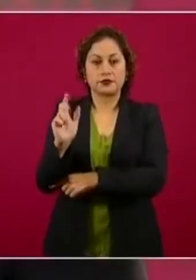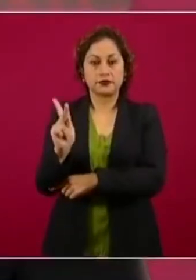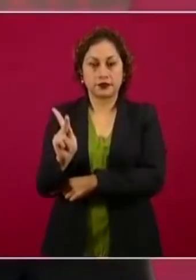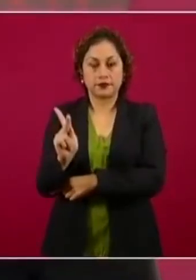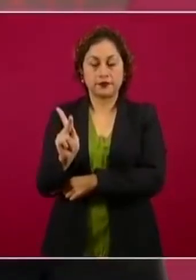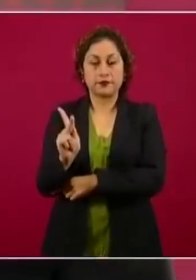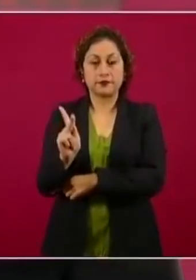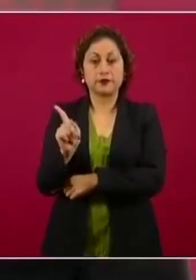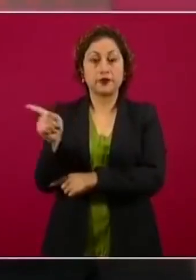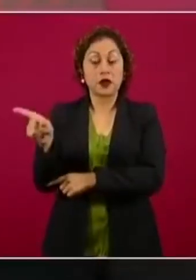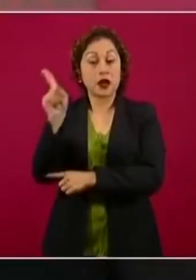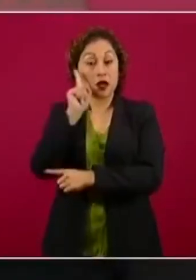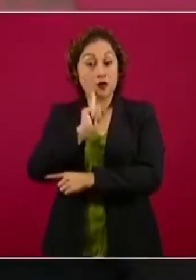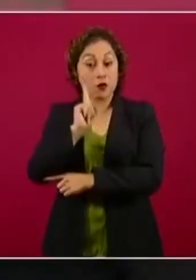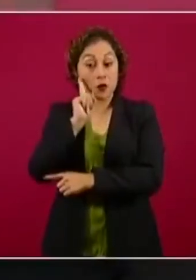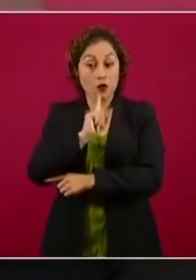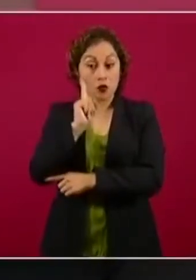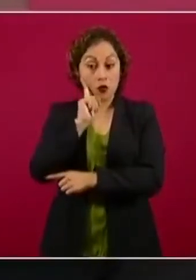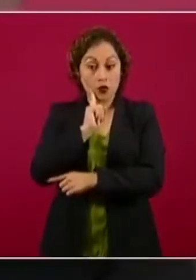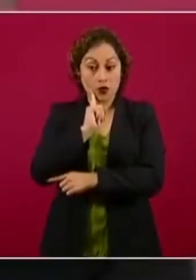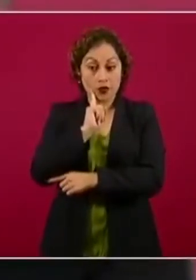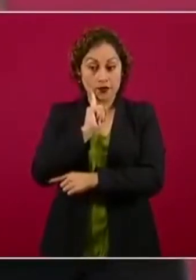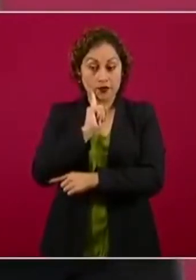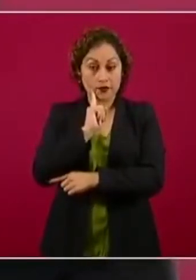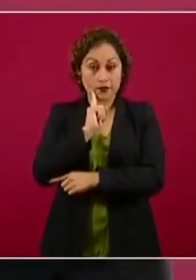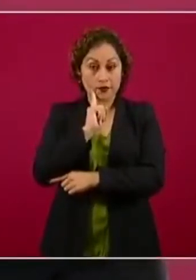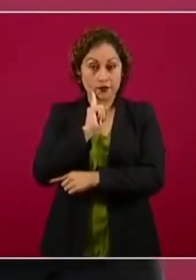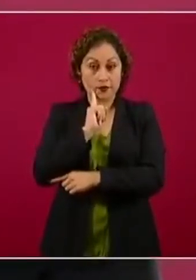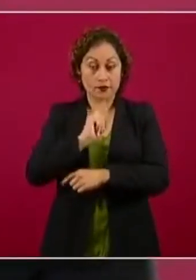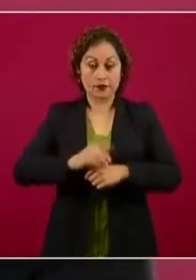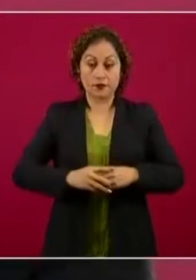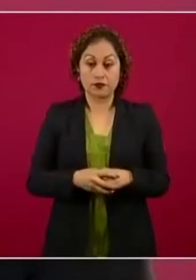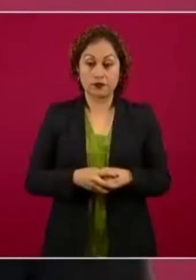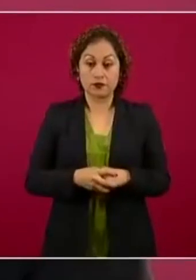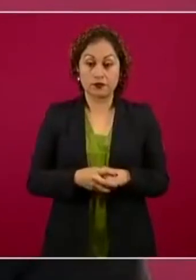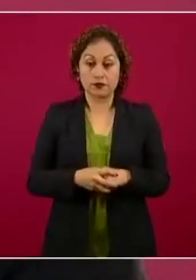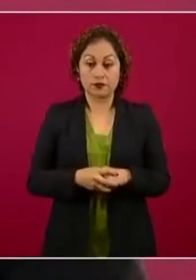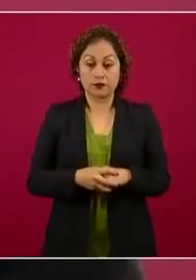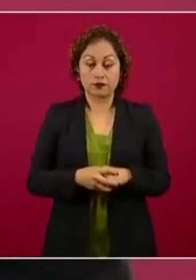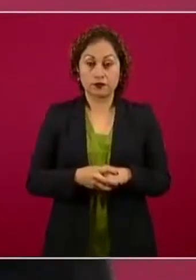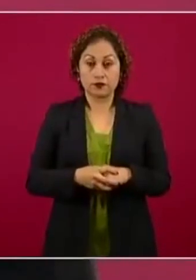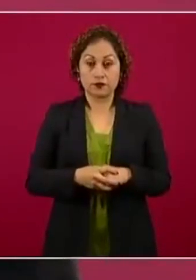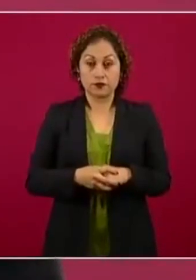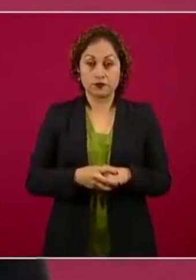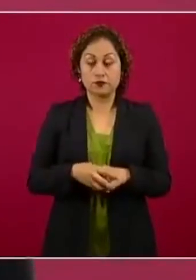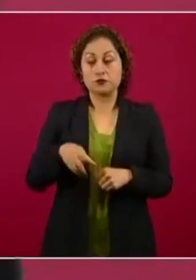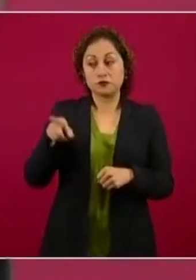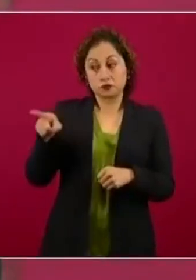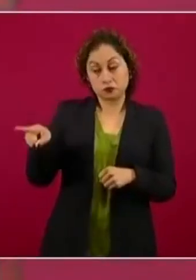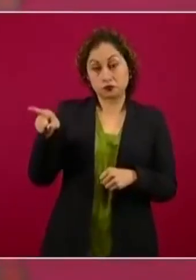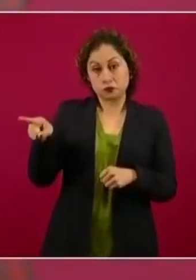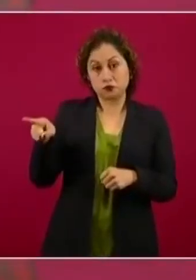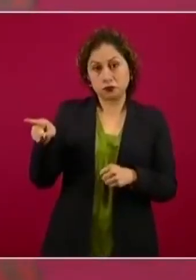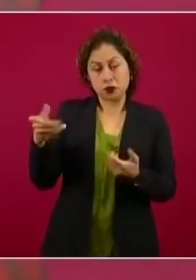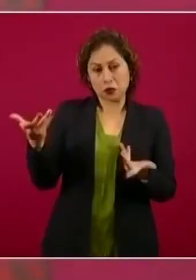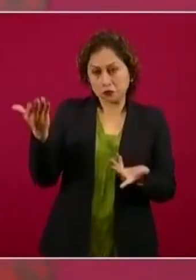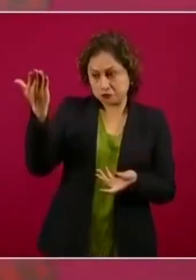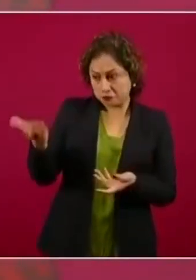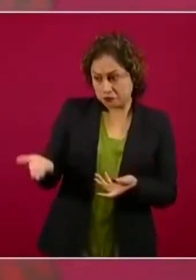tiene esa profesión, es maestra,